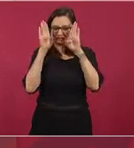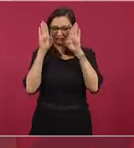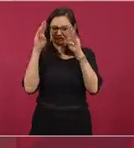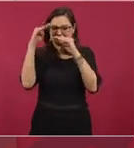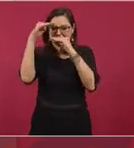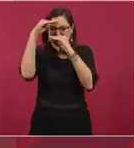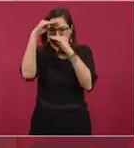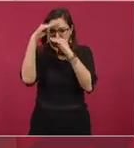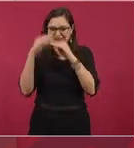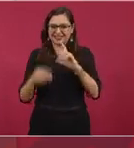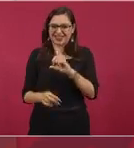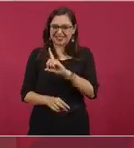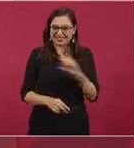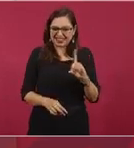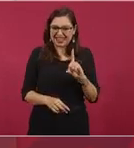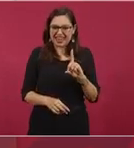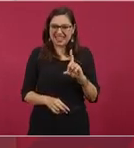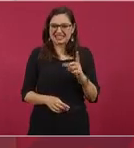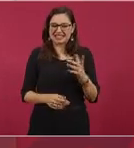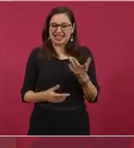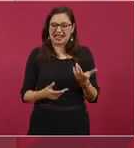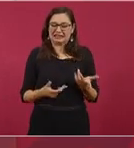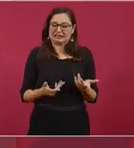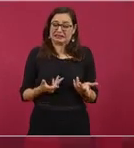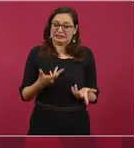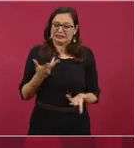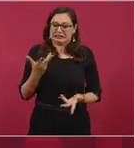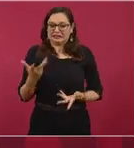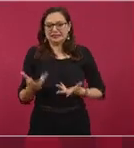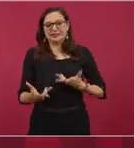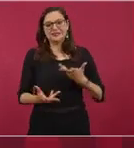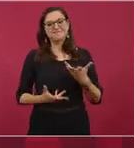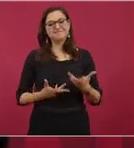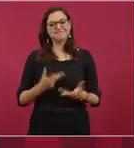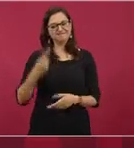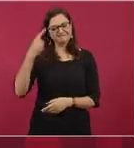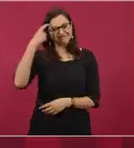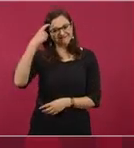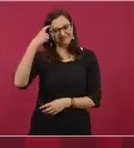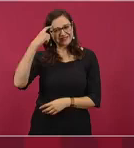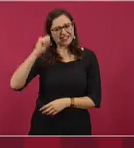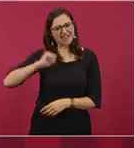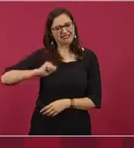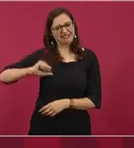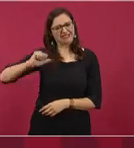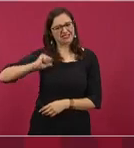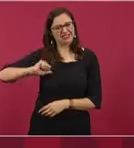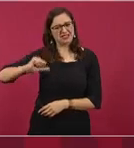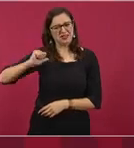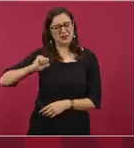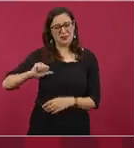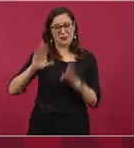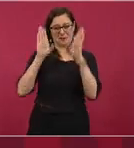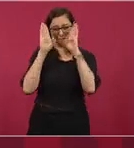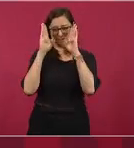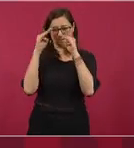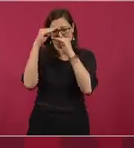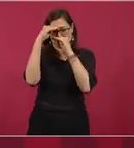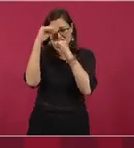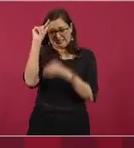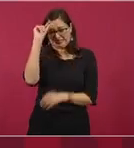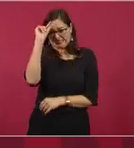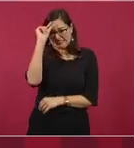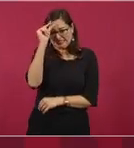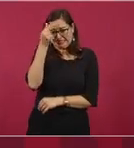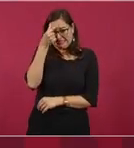aunque algunos sí